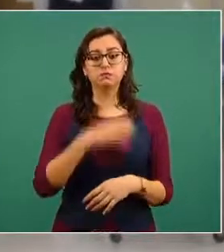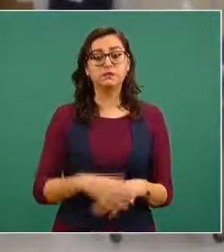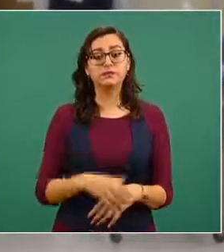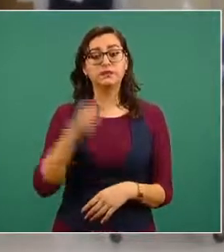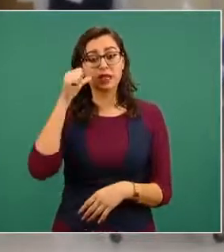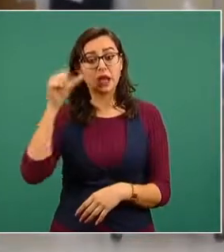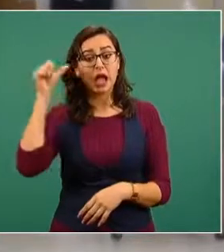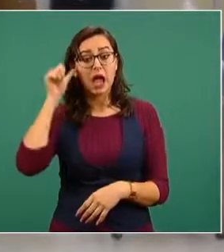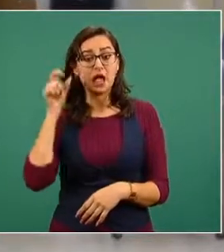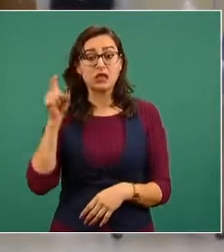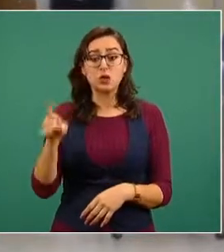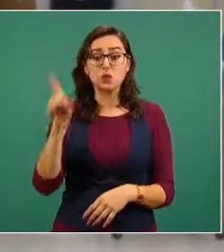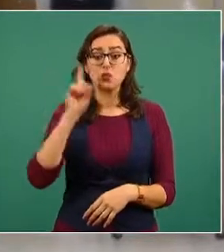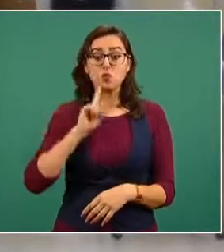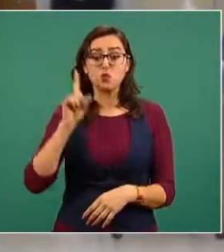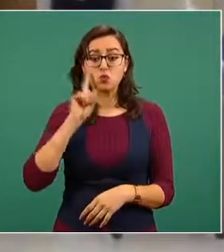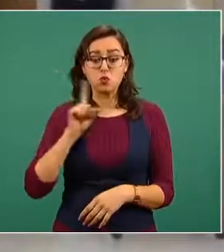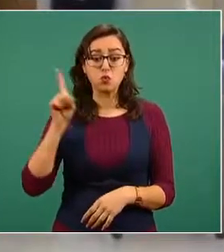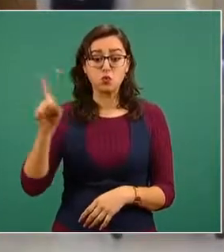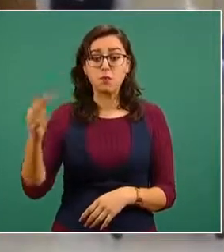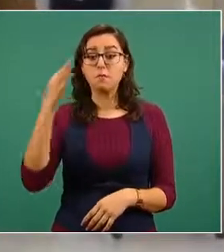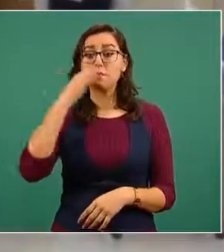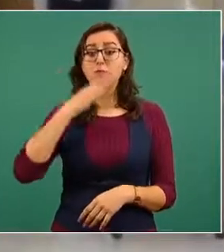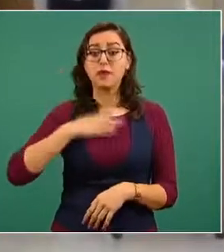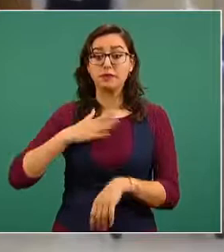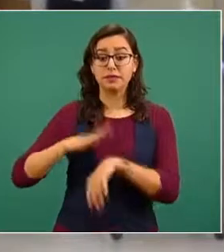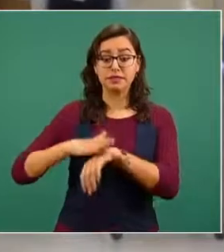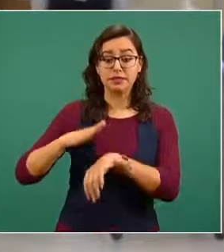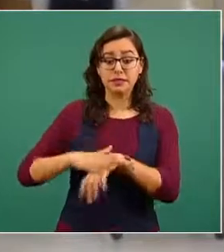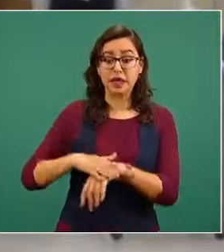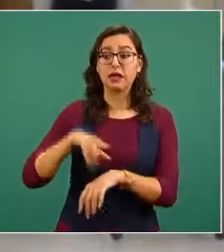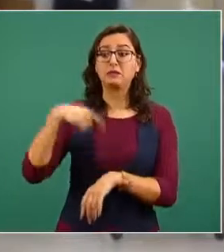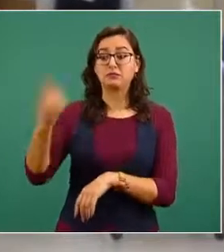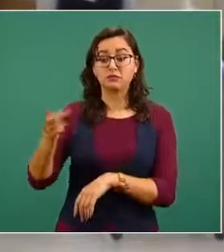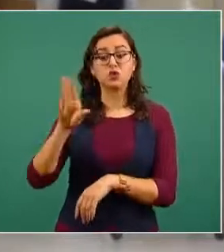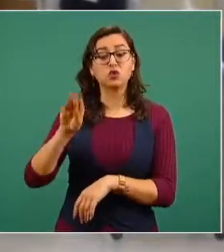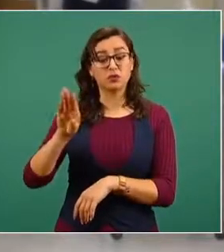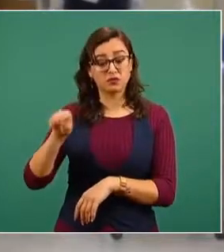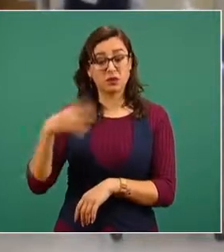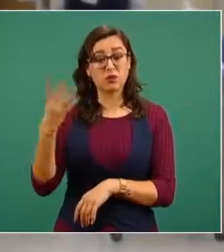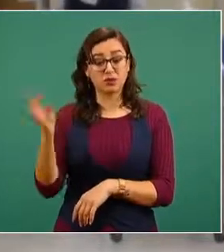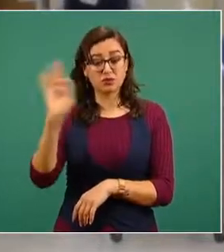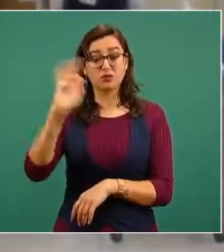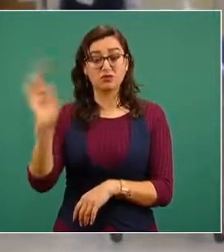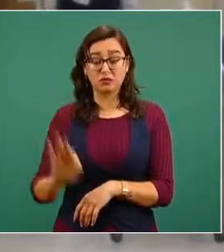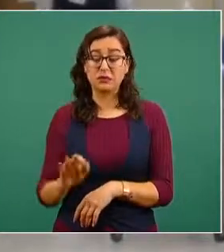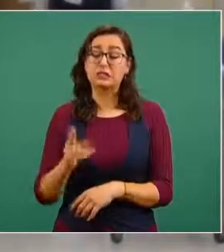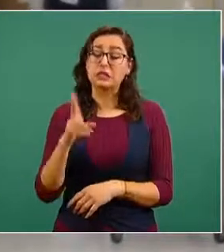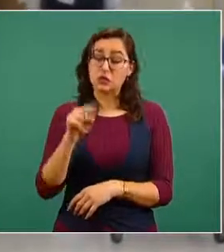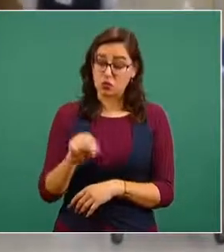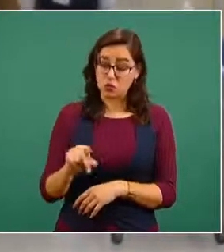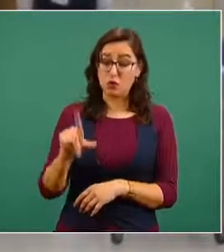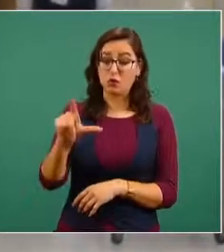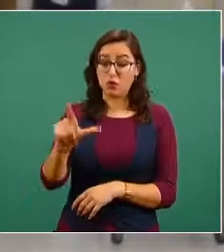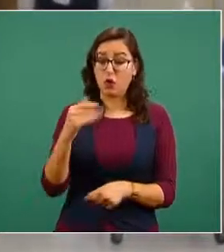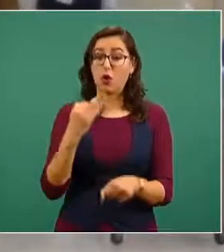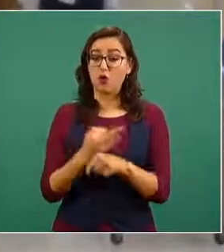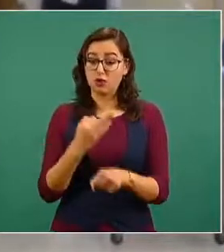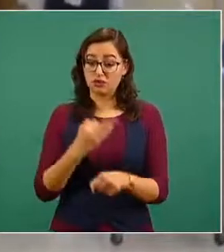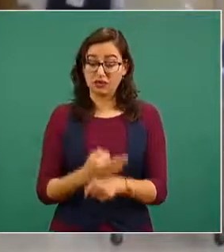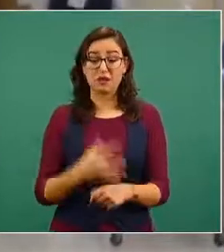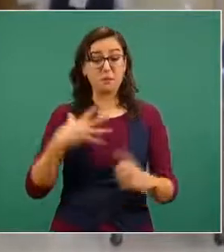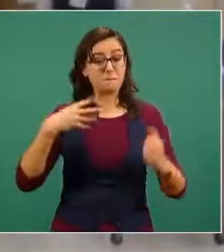la delegada que tiene delegada del IMSS que tiene un 94% de ocupación Nuevo León estamos con una alza